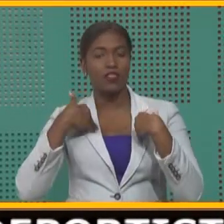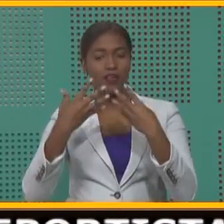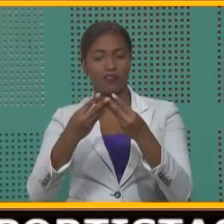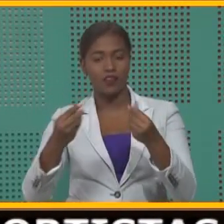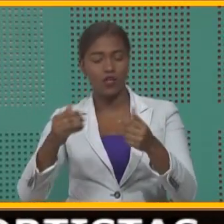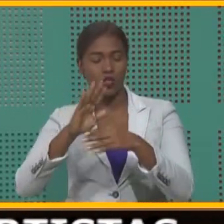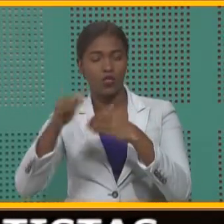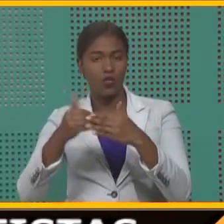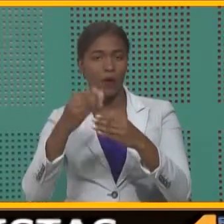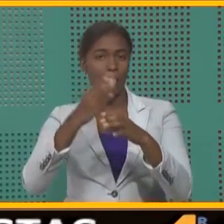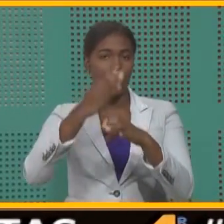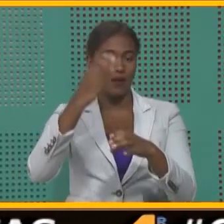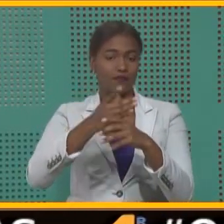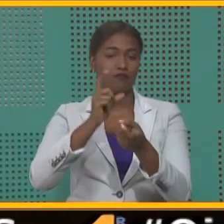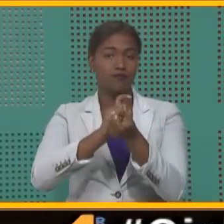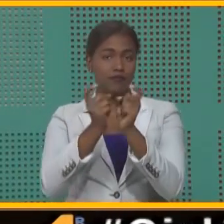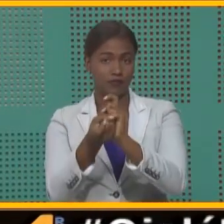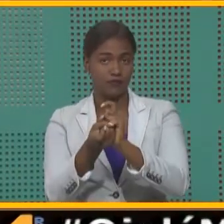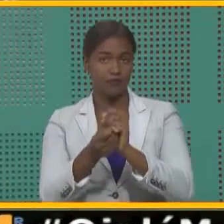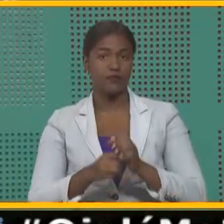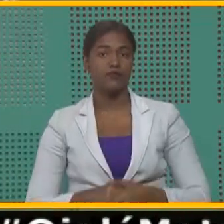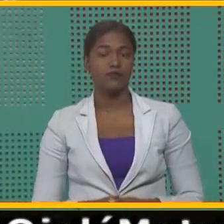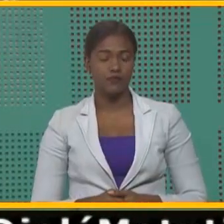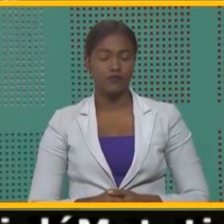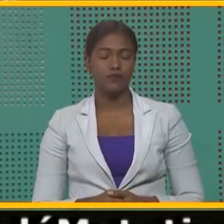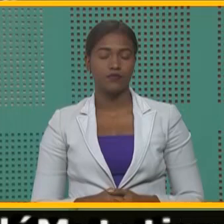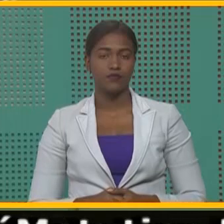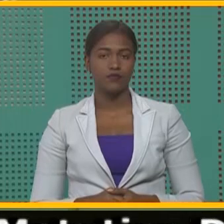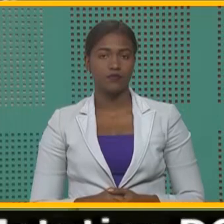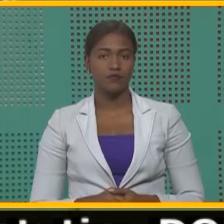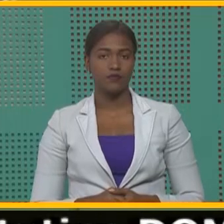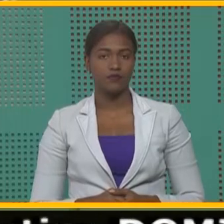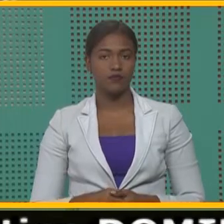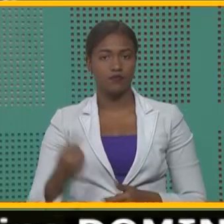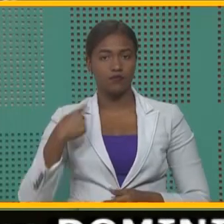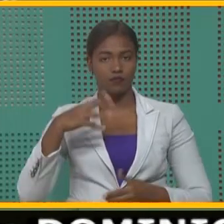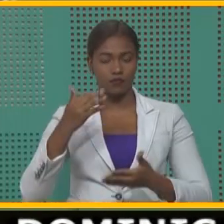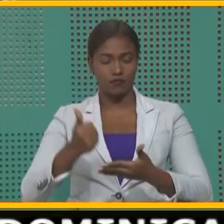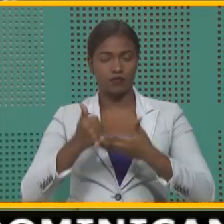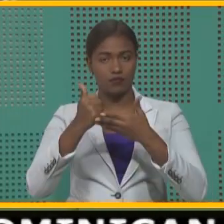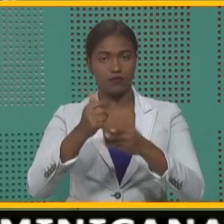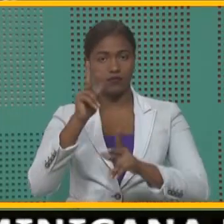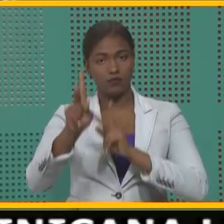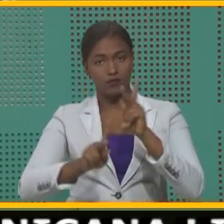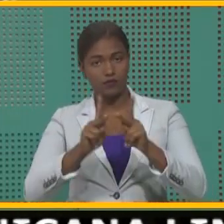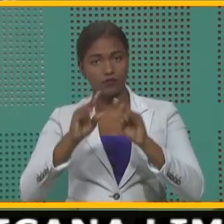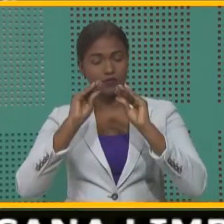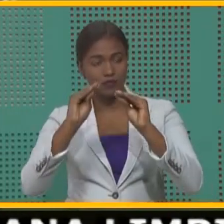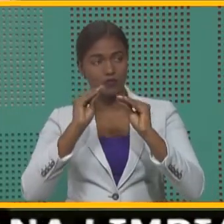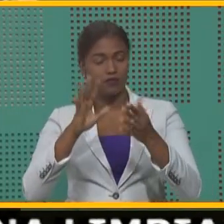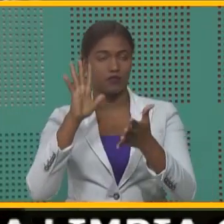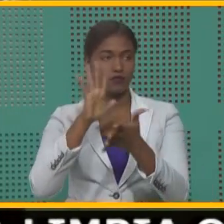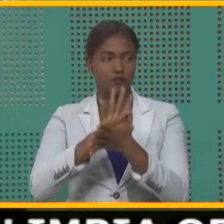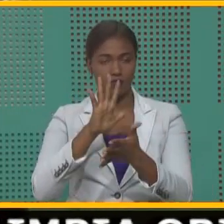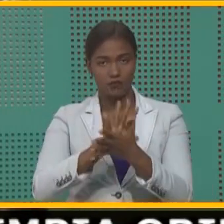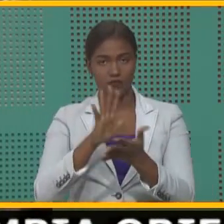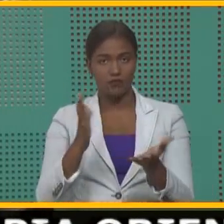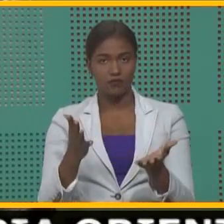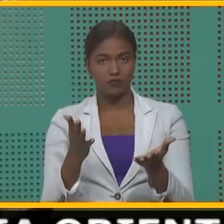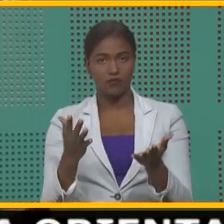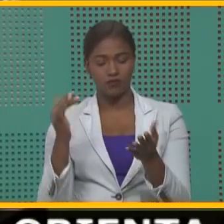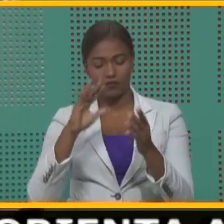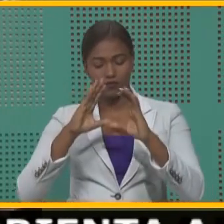cartón por los vasos plásticos. Estamos haciendo lo que hay que hacer, capacitando a las personas en las escuelas, en